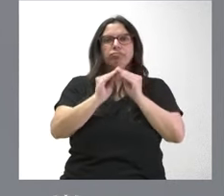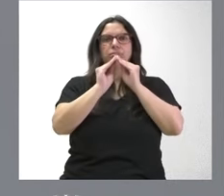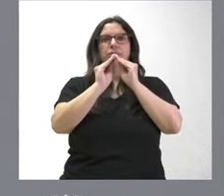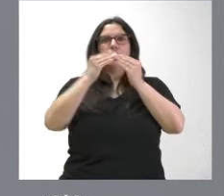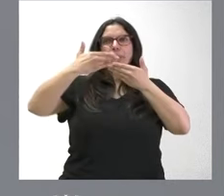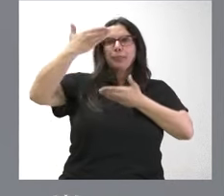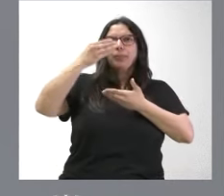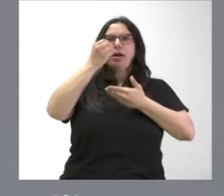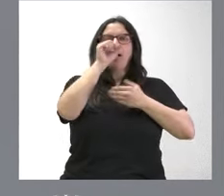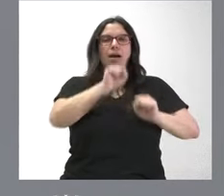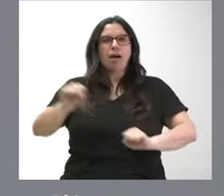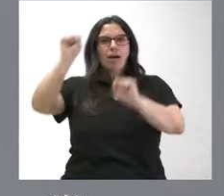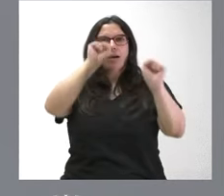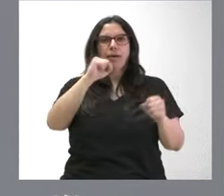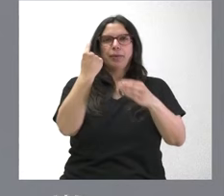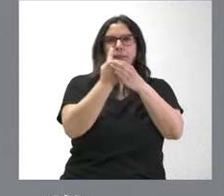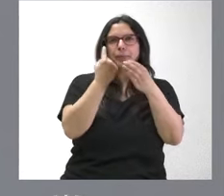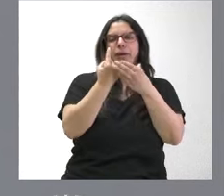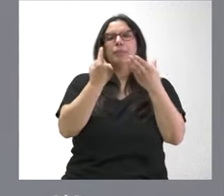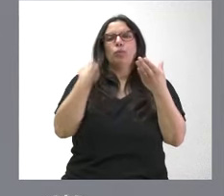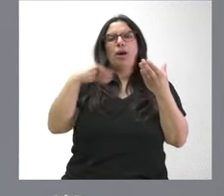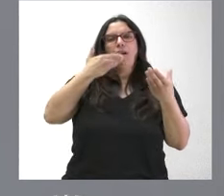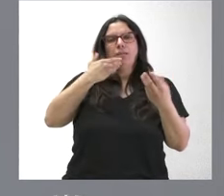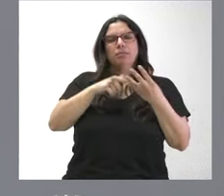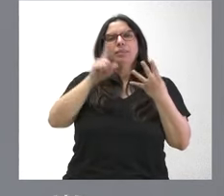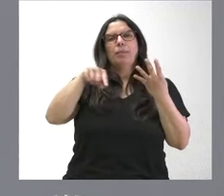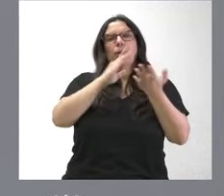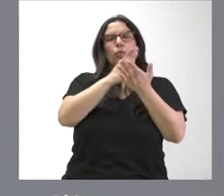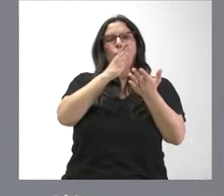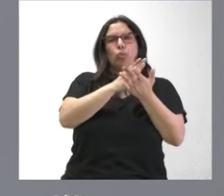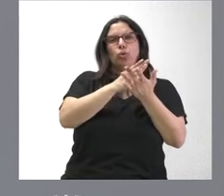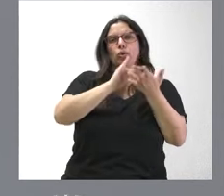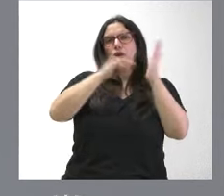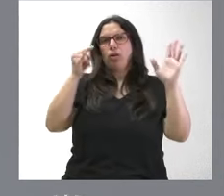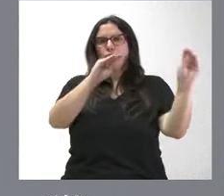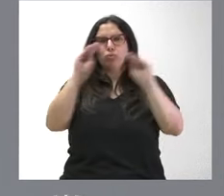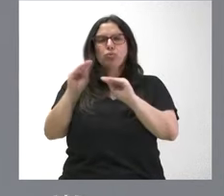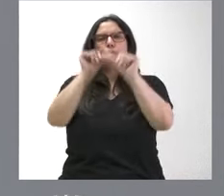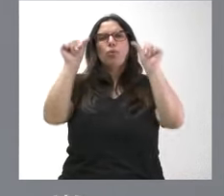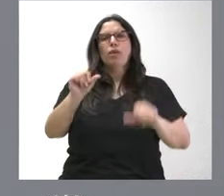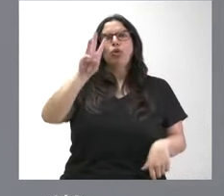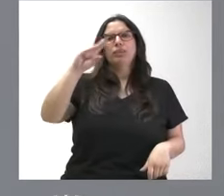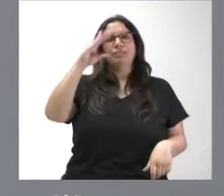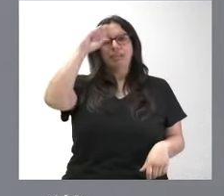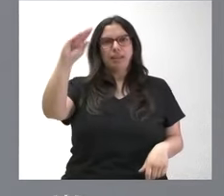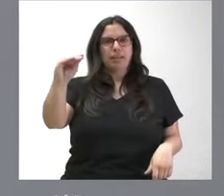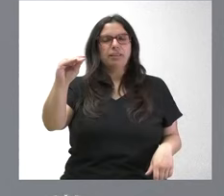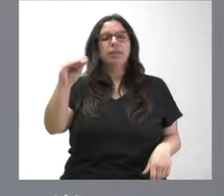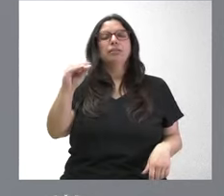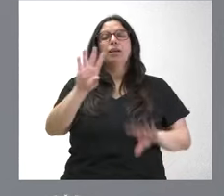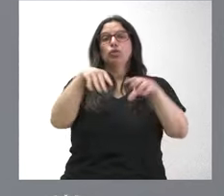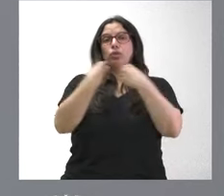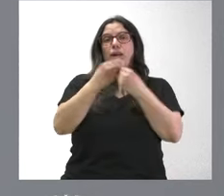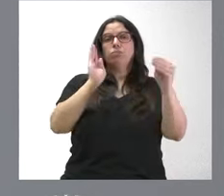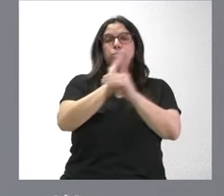térmicos, así como cursos de tecnología BIN con el modelo 3D inteligente. En total son 100.000 euros